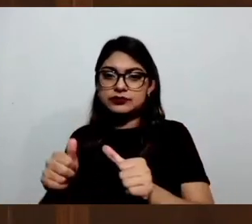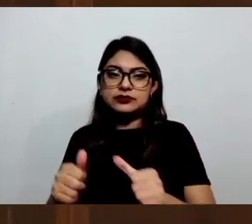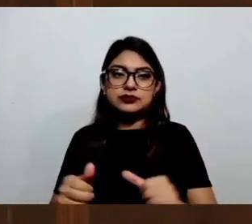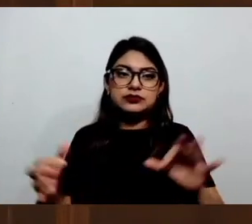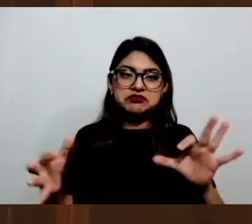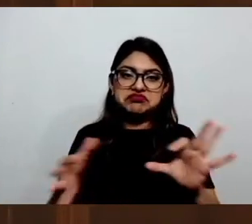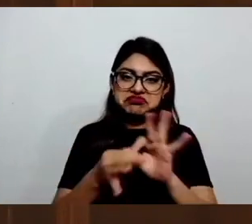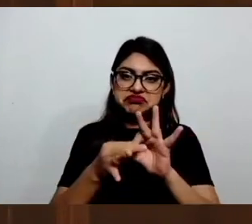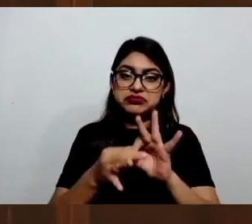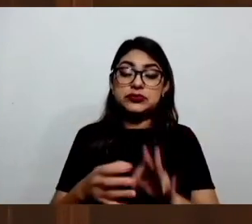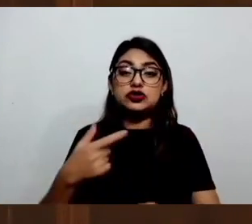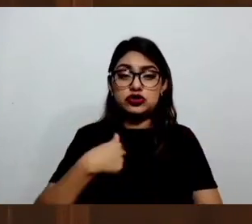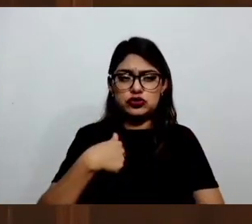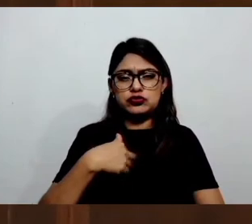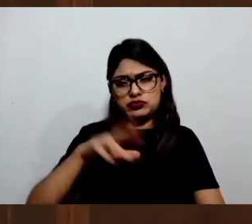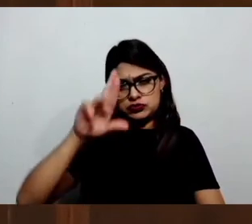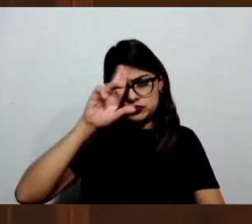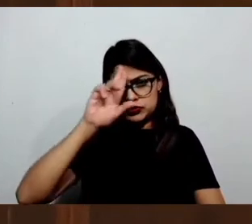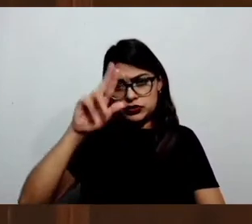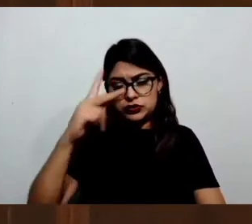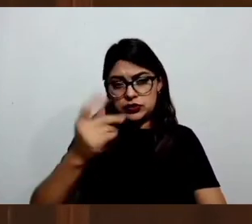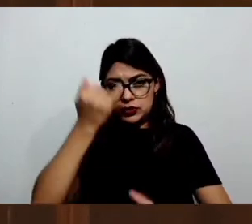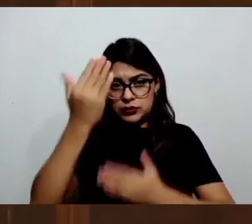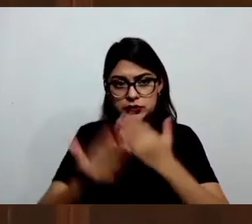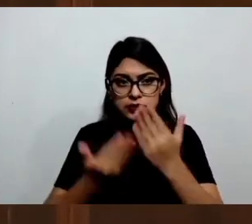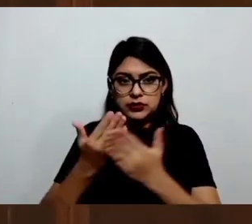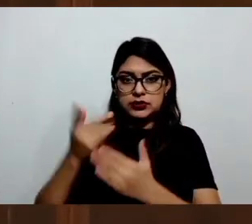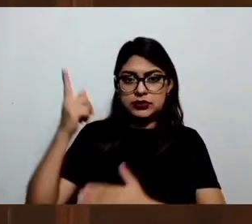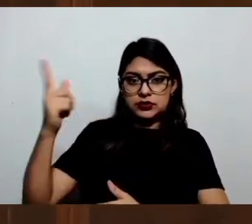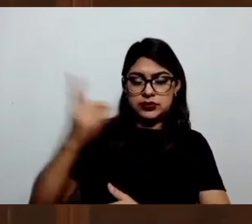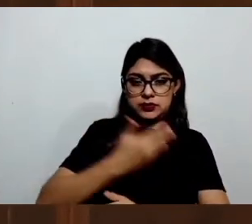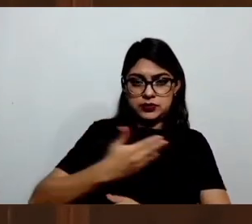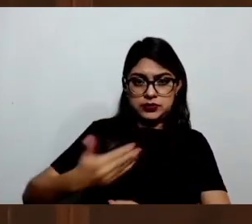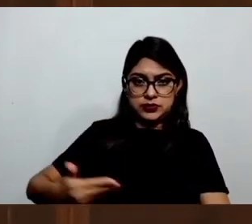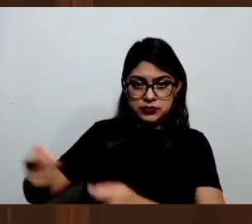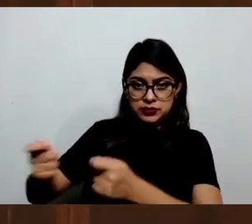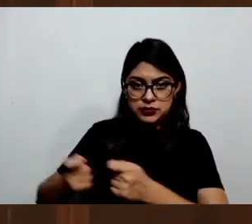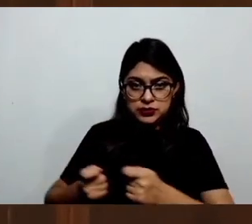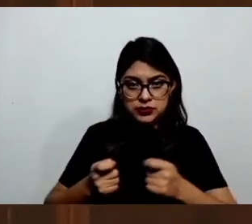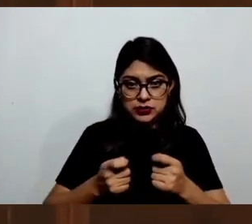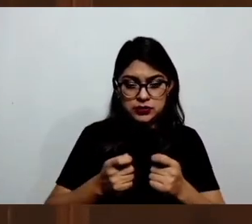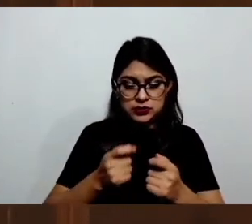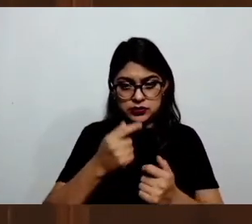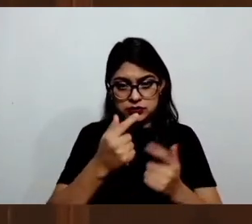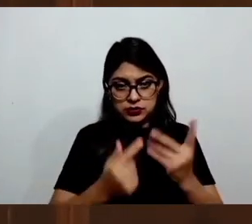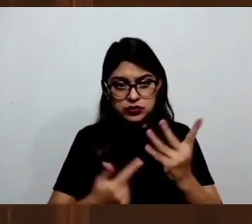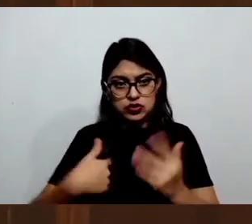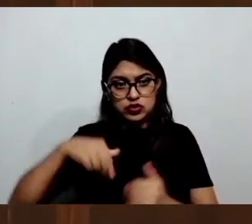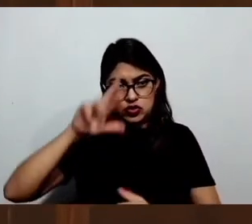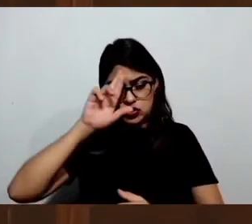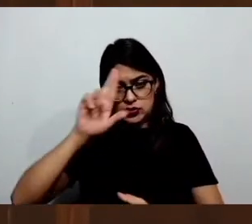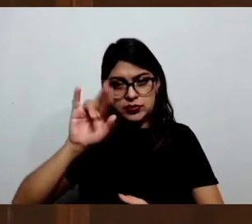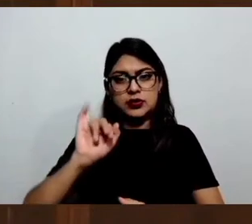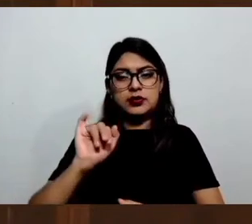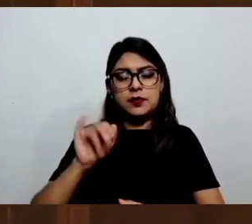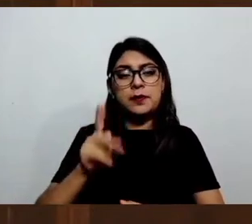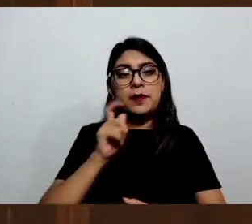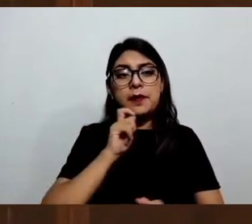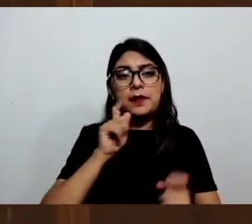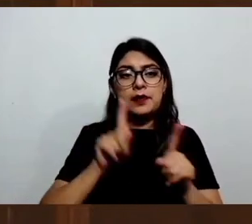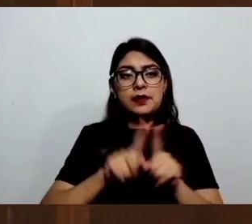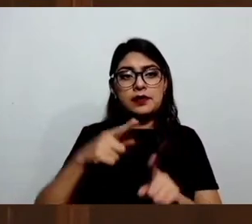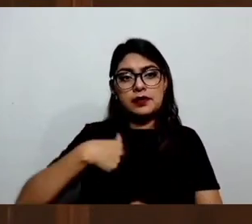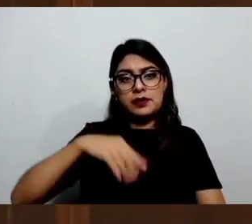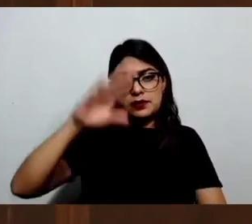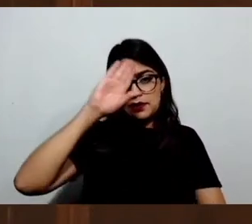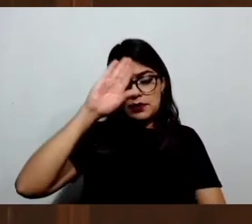proyecto que nos envía el Ejecutivo en todo lo que esto implica, pero también creo que es de respetarse cuál es